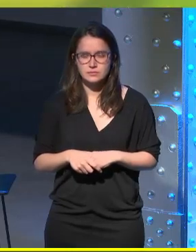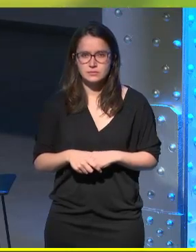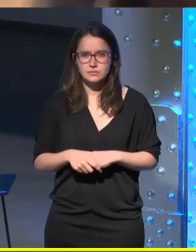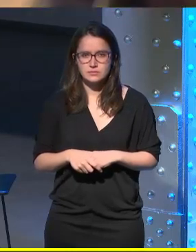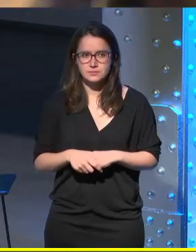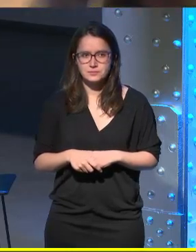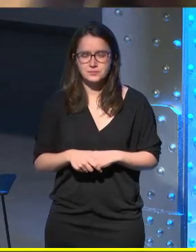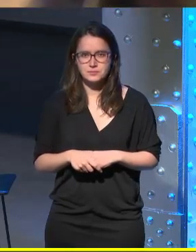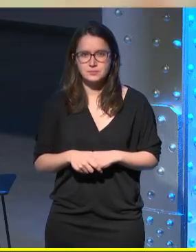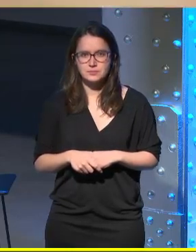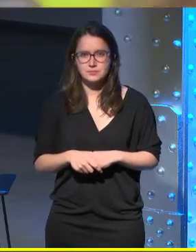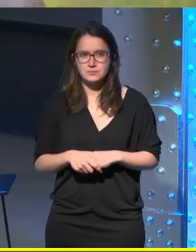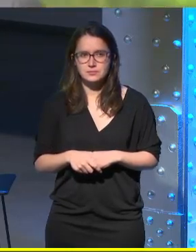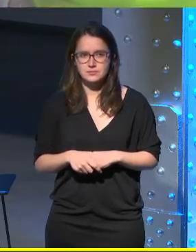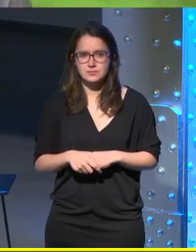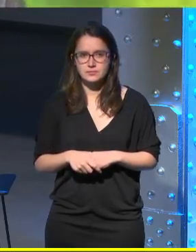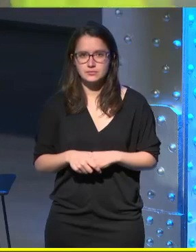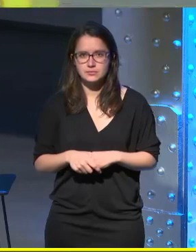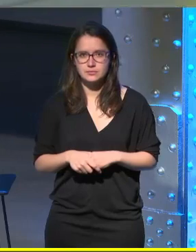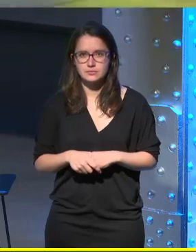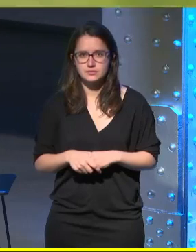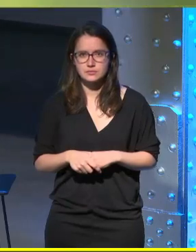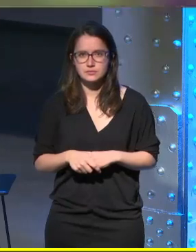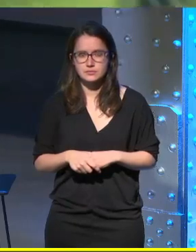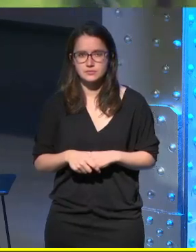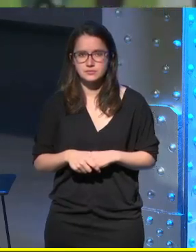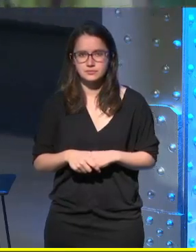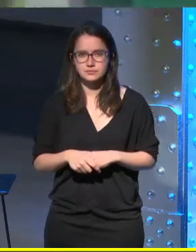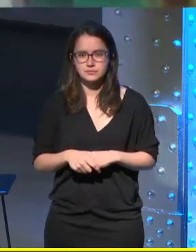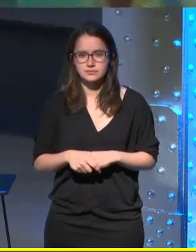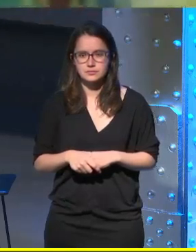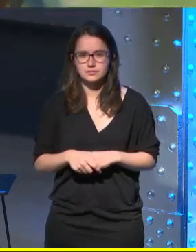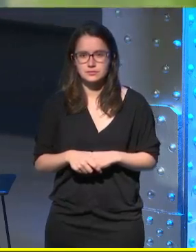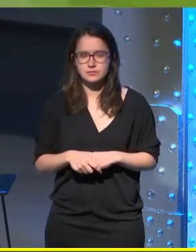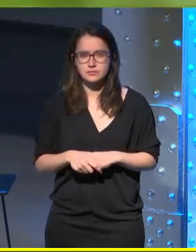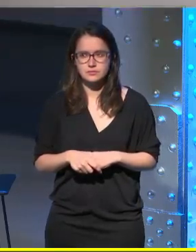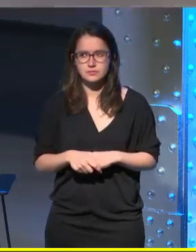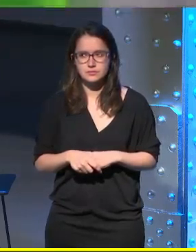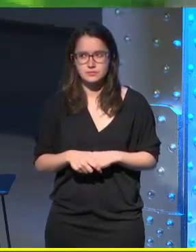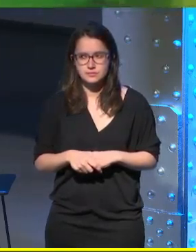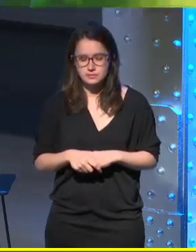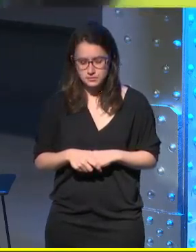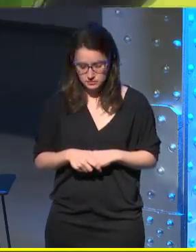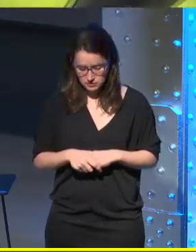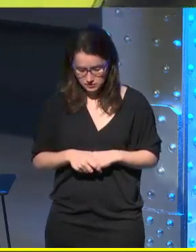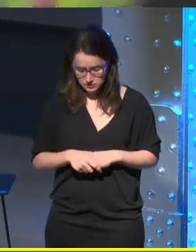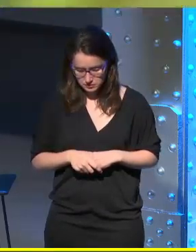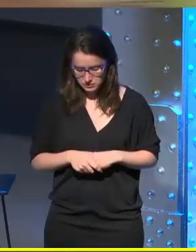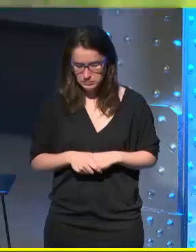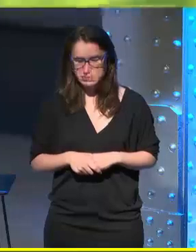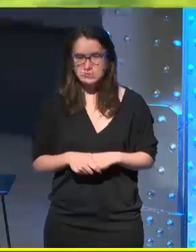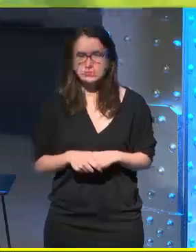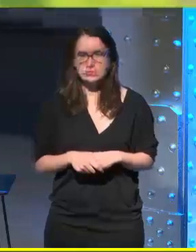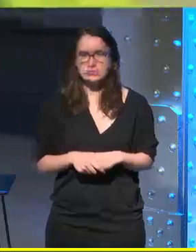are now amazing Kai uses a pen and Samia uses a specialized controller in order for them both to manipulate and design the 3D